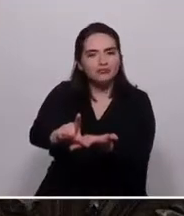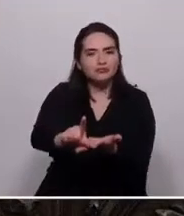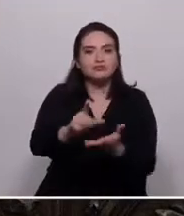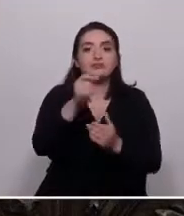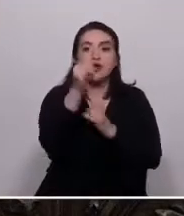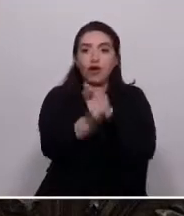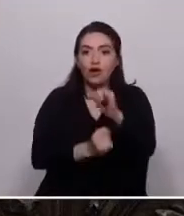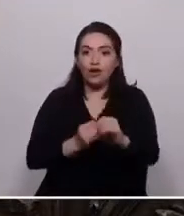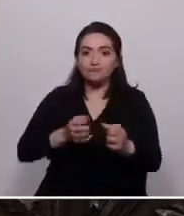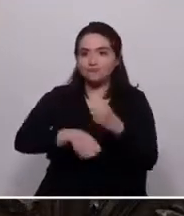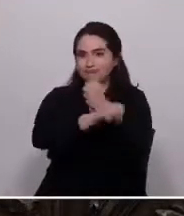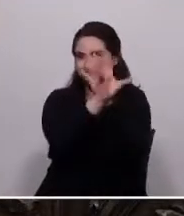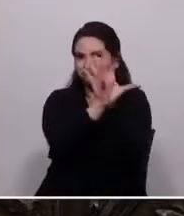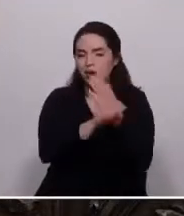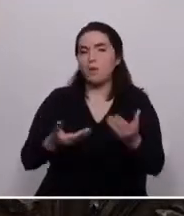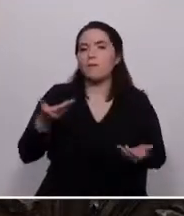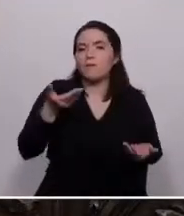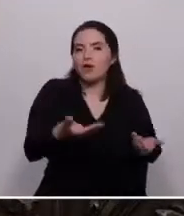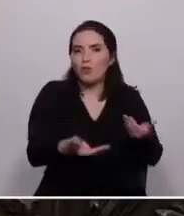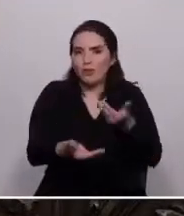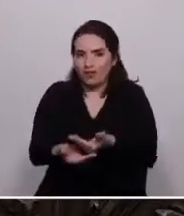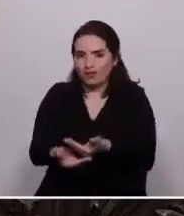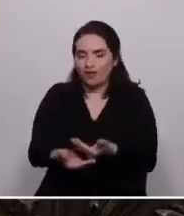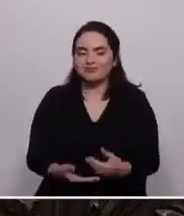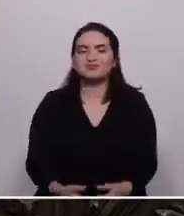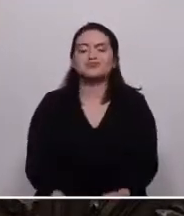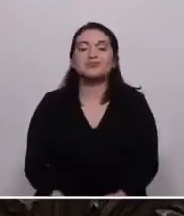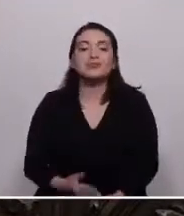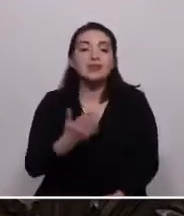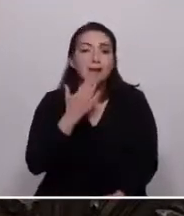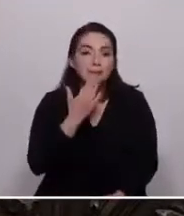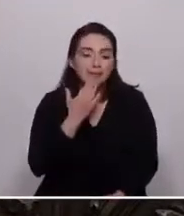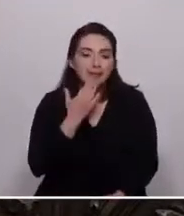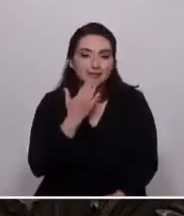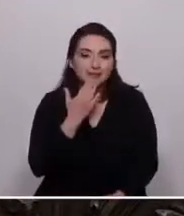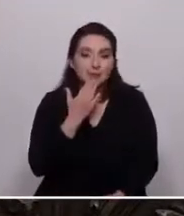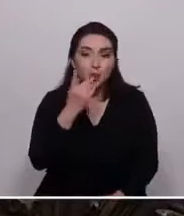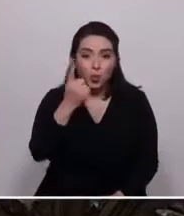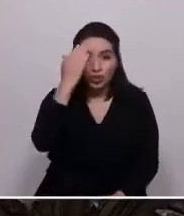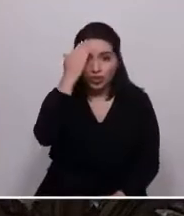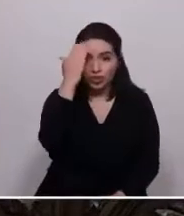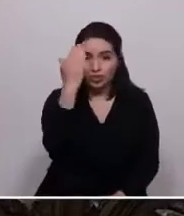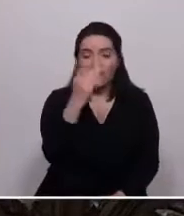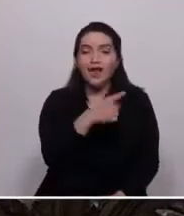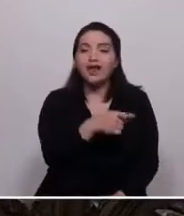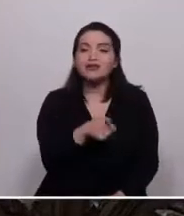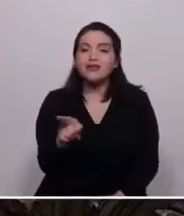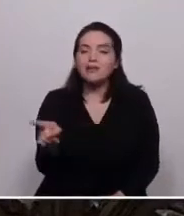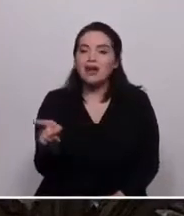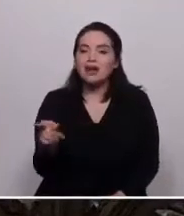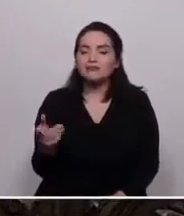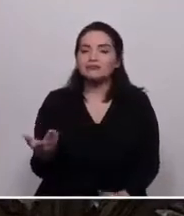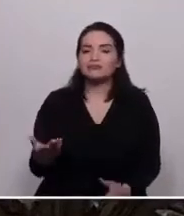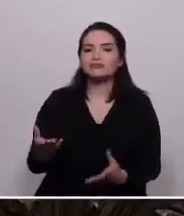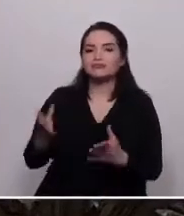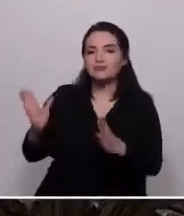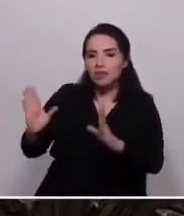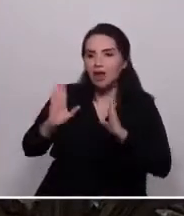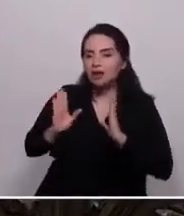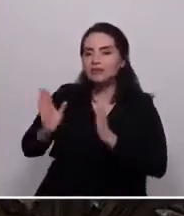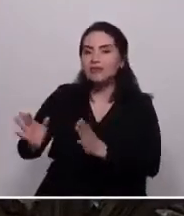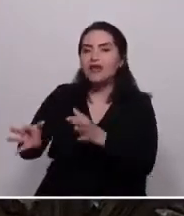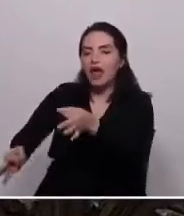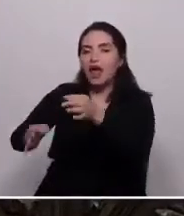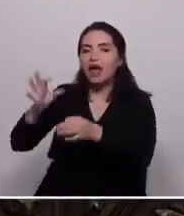que reciban propuestas en línea, como también destinaré un día a la semana para recibir audiencias de